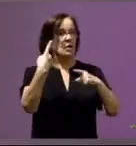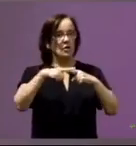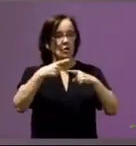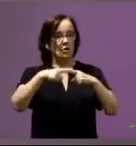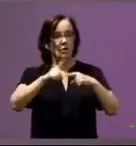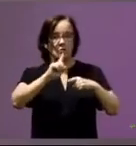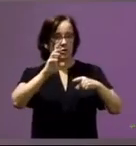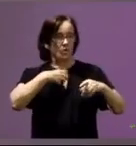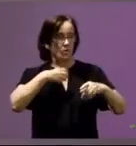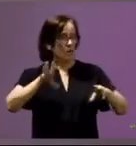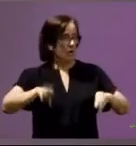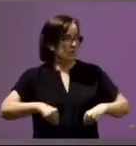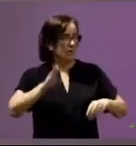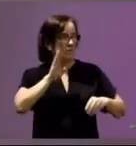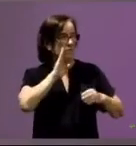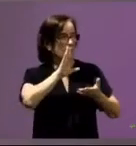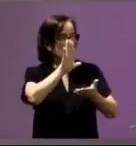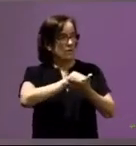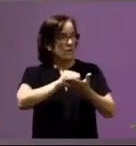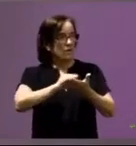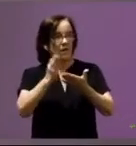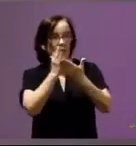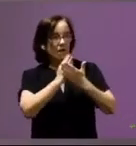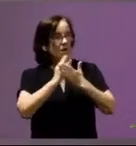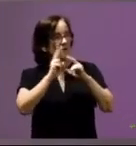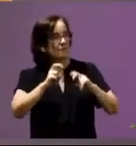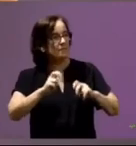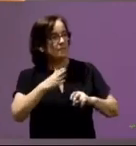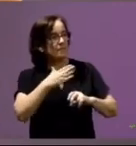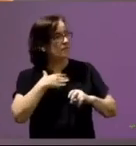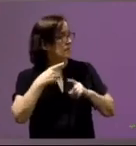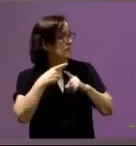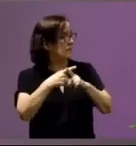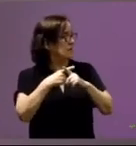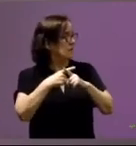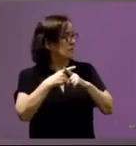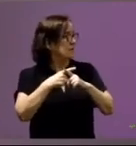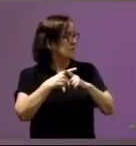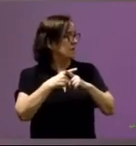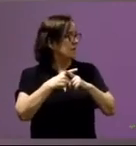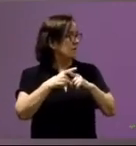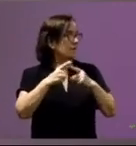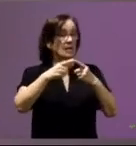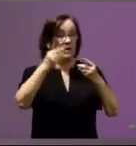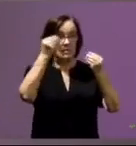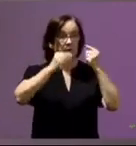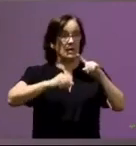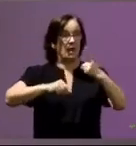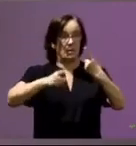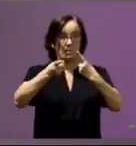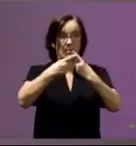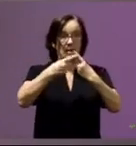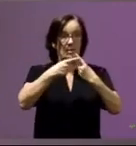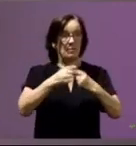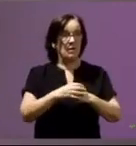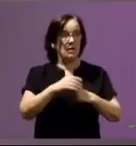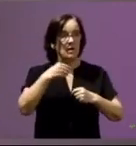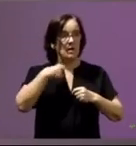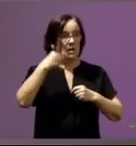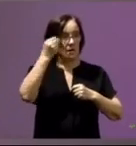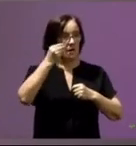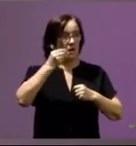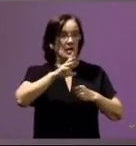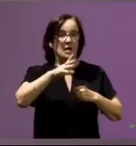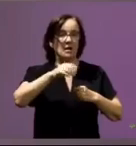eran inaceptables como muy bien se recoge en este estudio y quisiéramos compartir en ese sentido algunas reflexiones la primera de ellas, y creo que